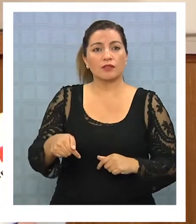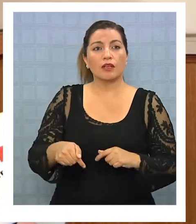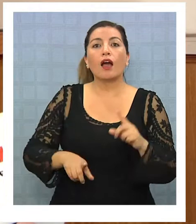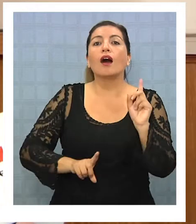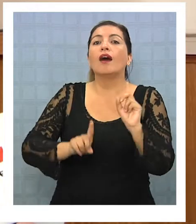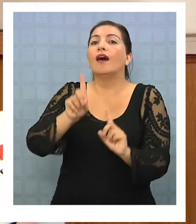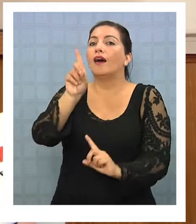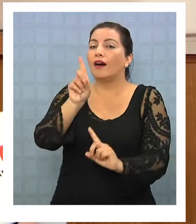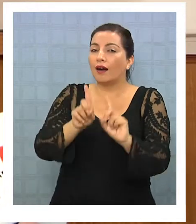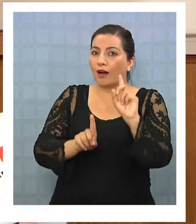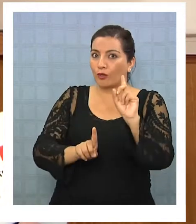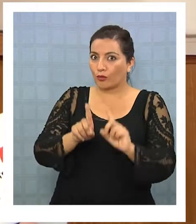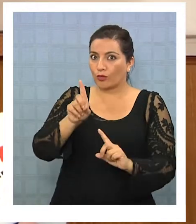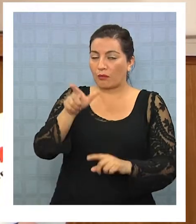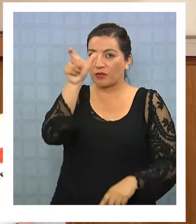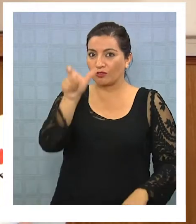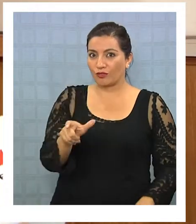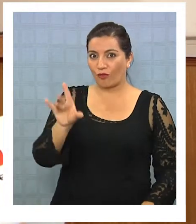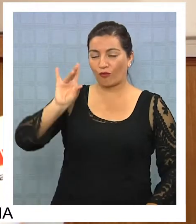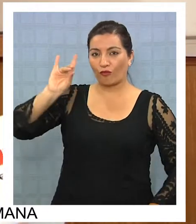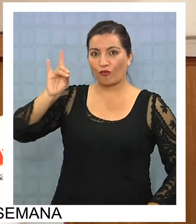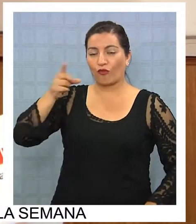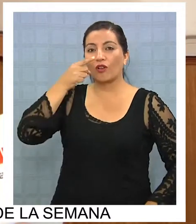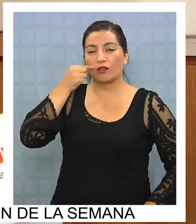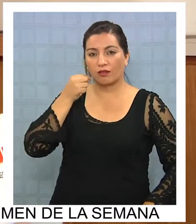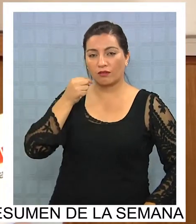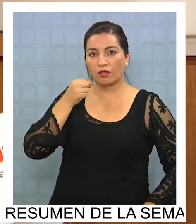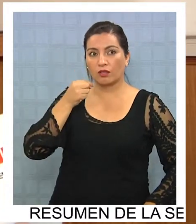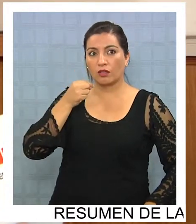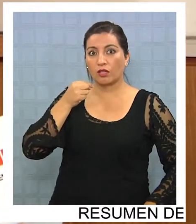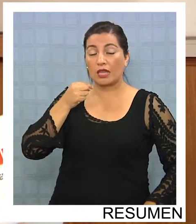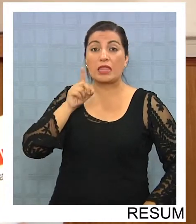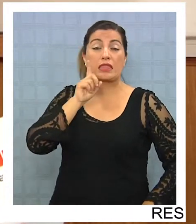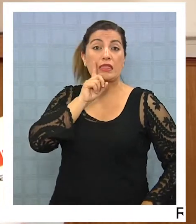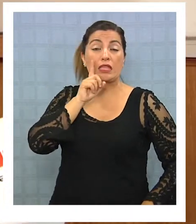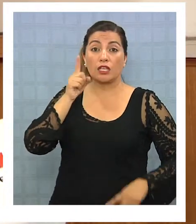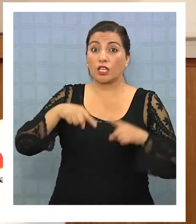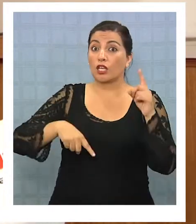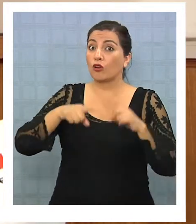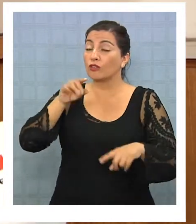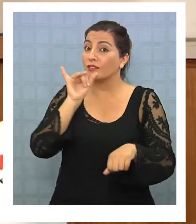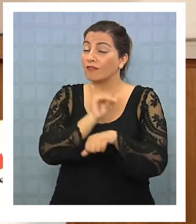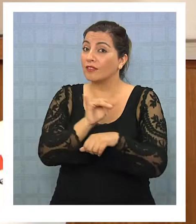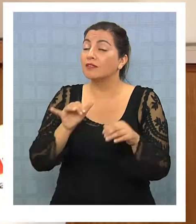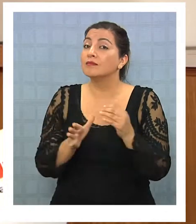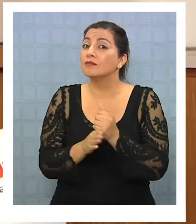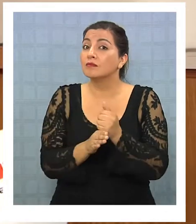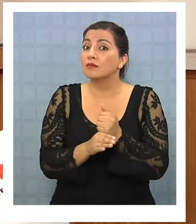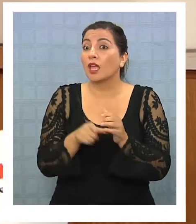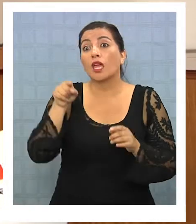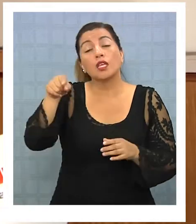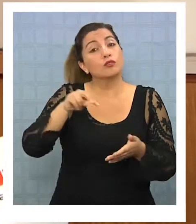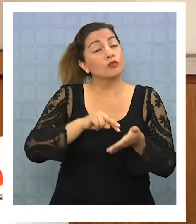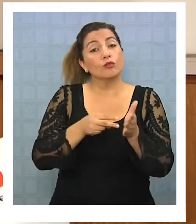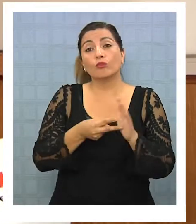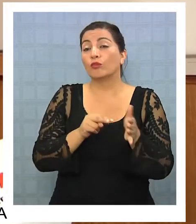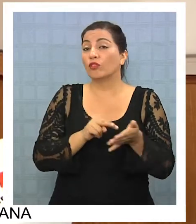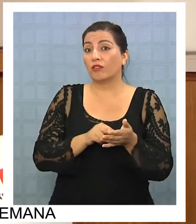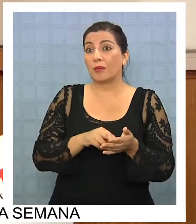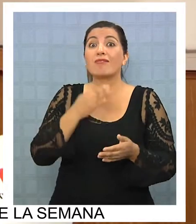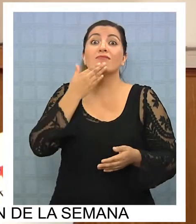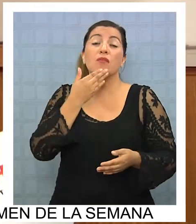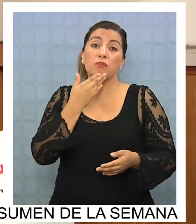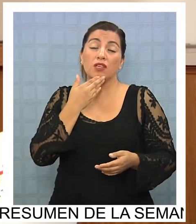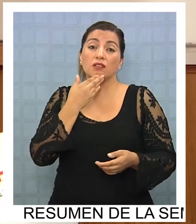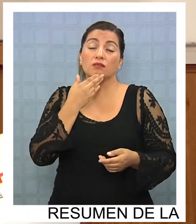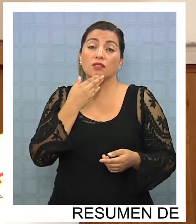algún boliviano está llevando cosas de contrabando, es un problema como cualquier chileno que puede traer algo de